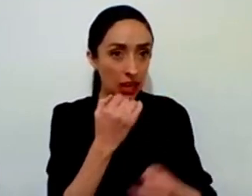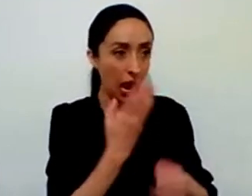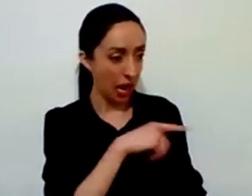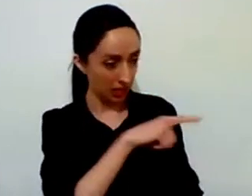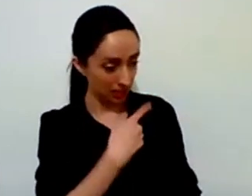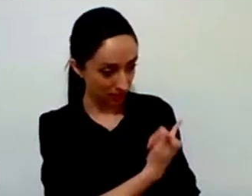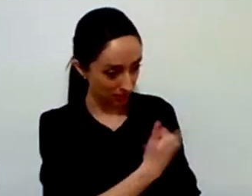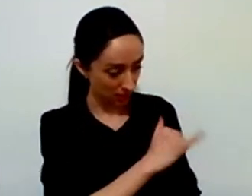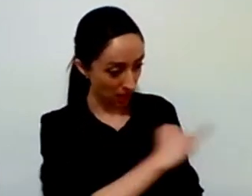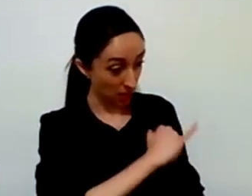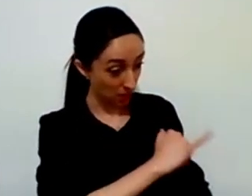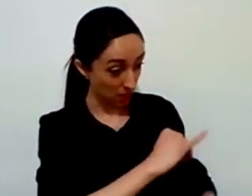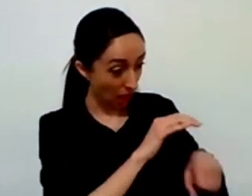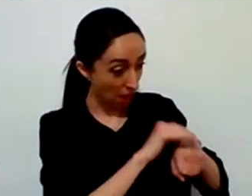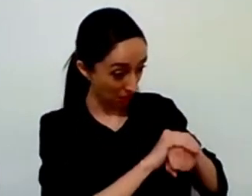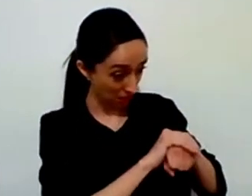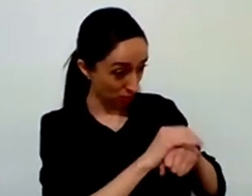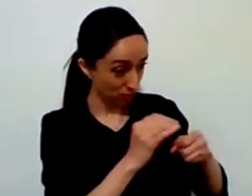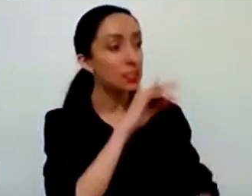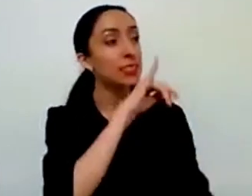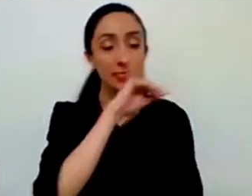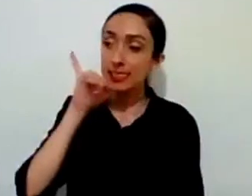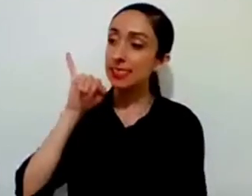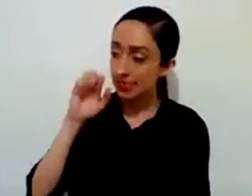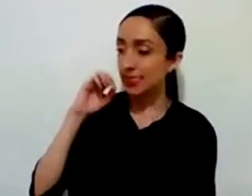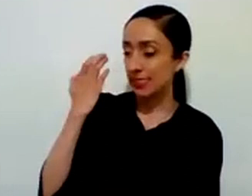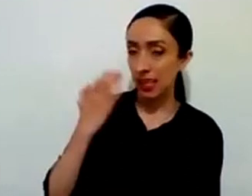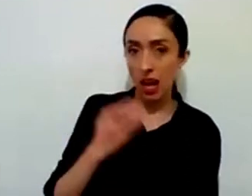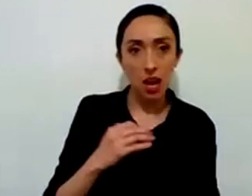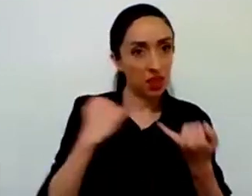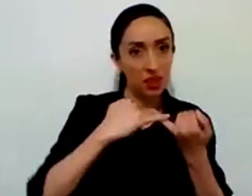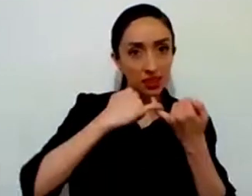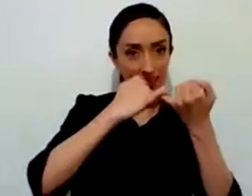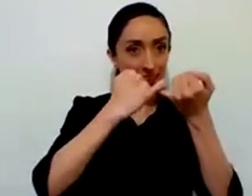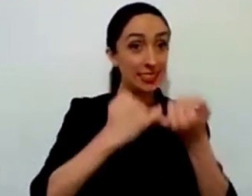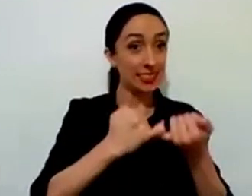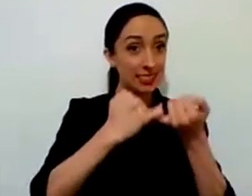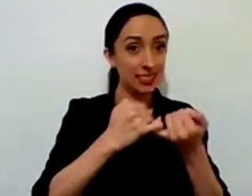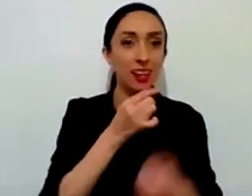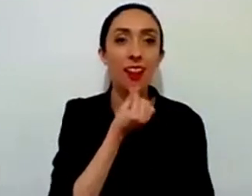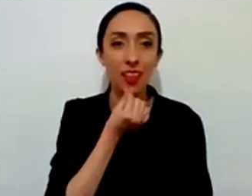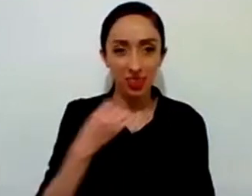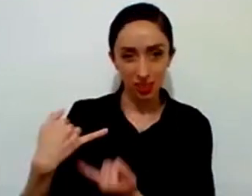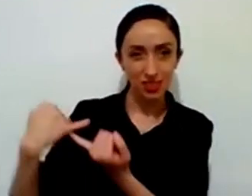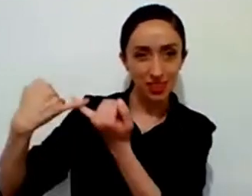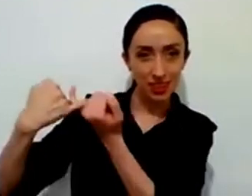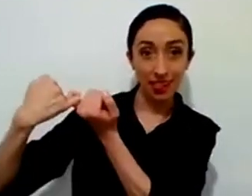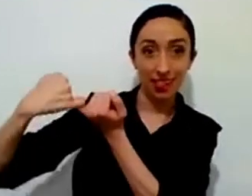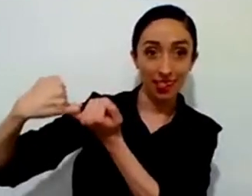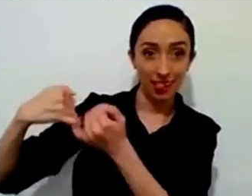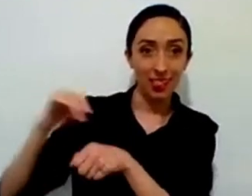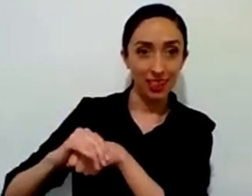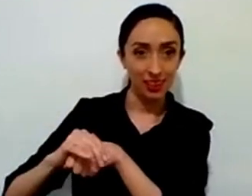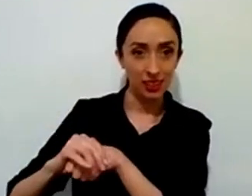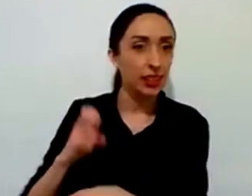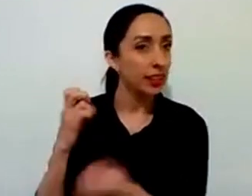¿qué está diciendo Dios? que Dios lo que le interesa es nuestra amistad y dónde nos encuentra en nuestro